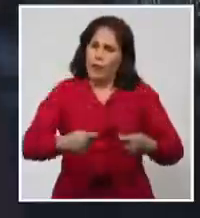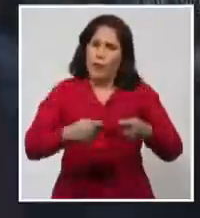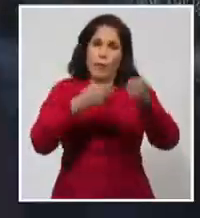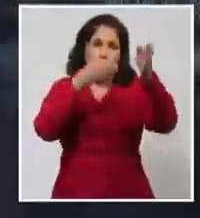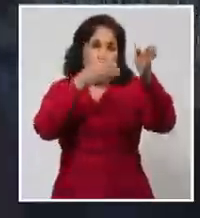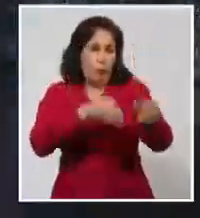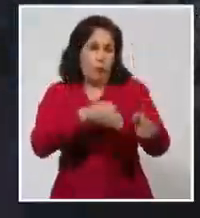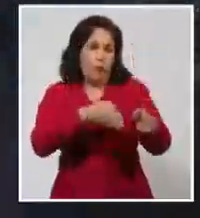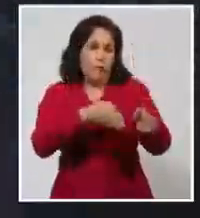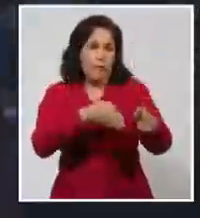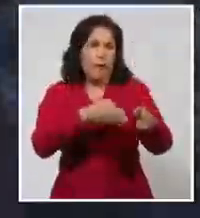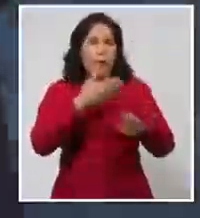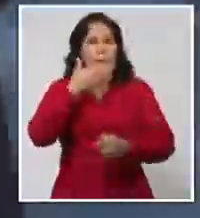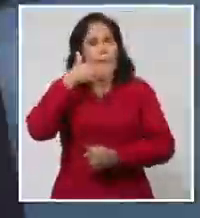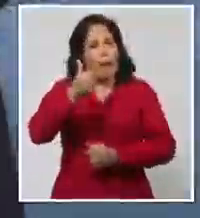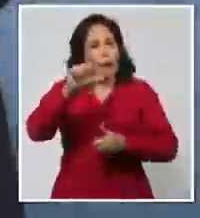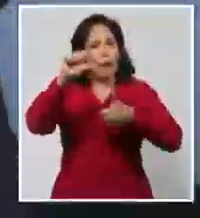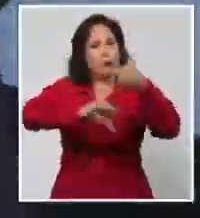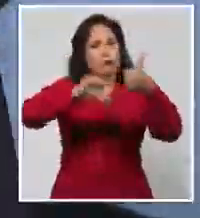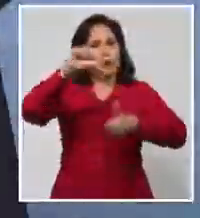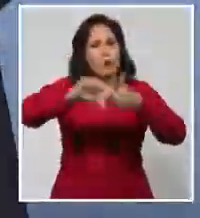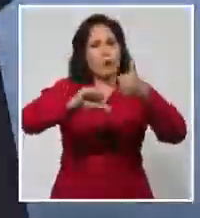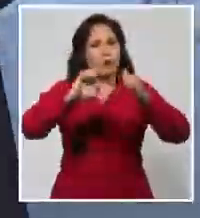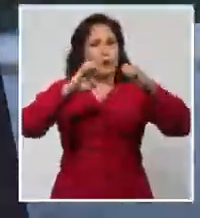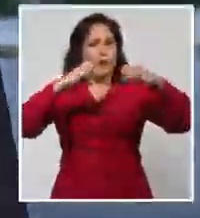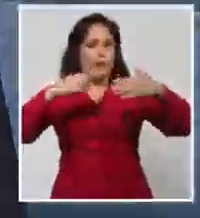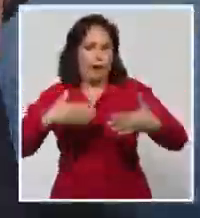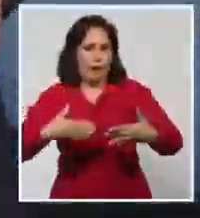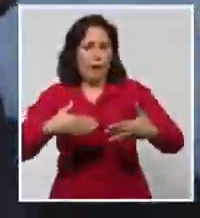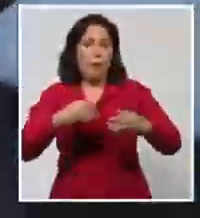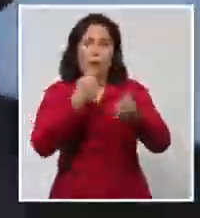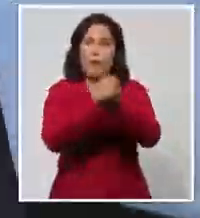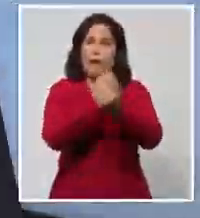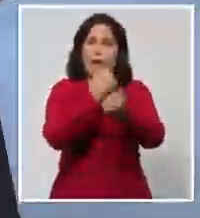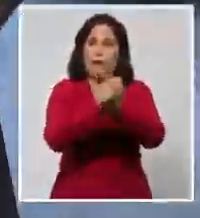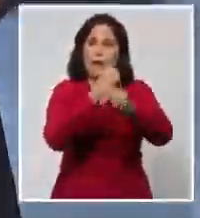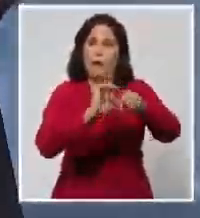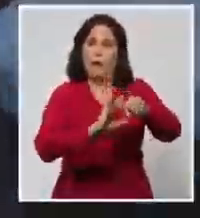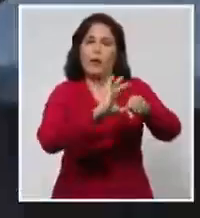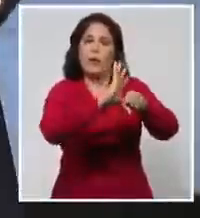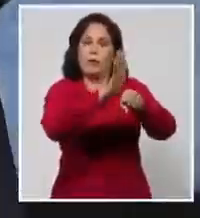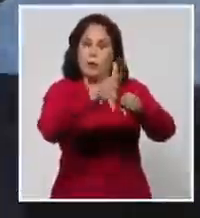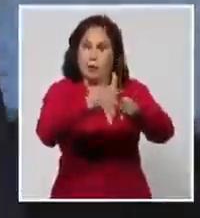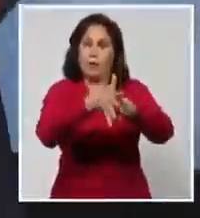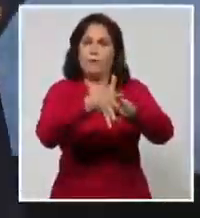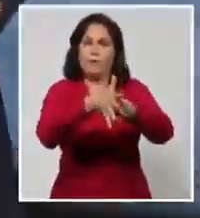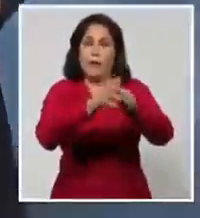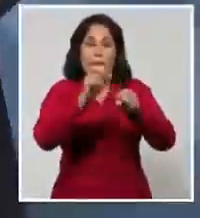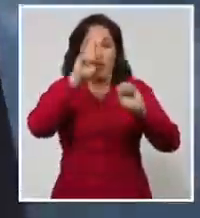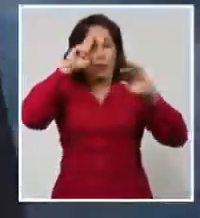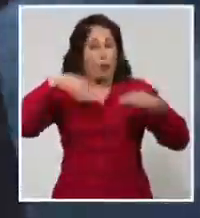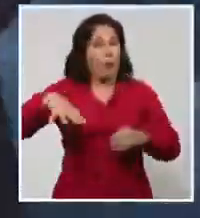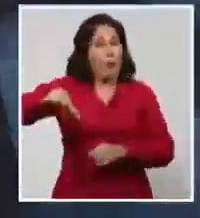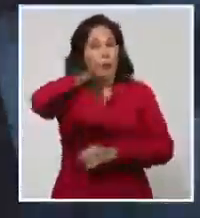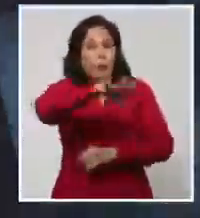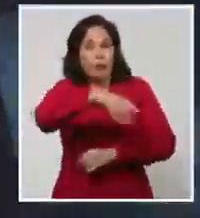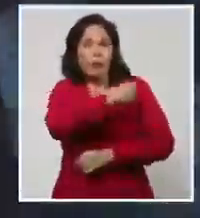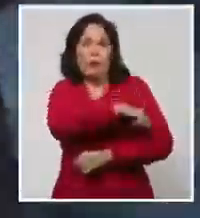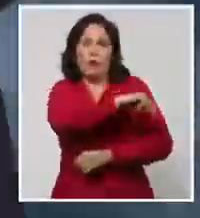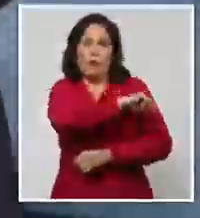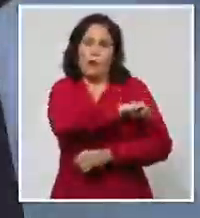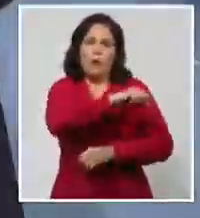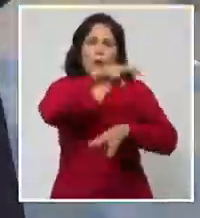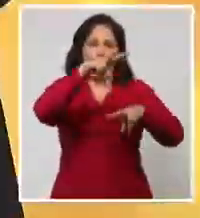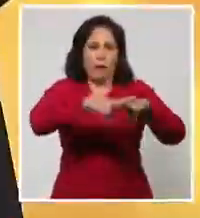defensa de los mejores comportamientos éticos ante el riesgo inmenso que ya crece sobre la salud de todos. En esta